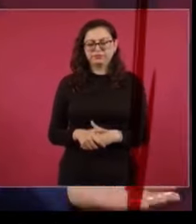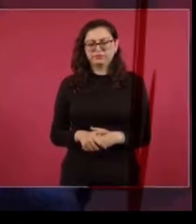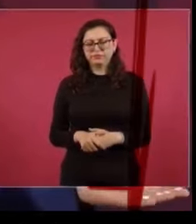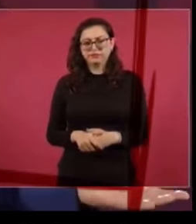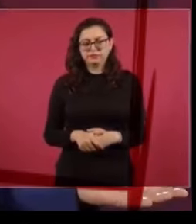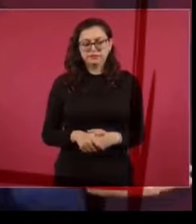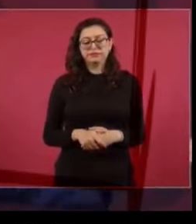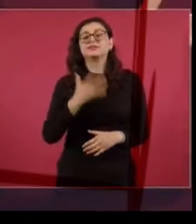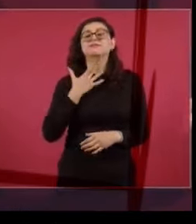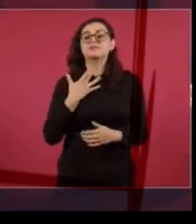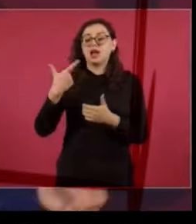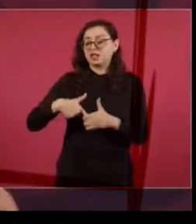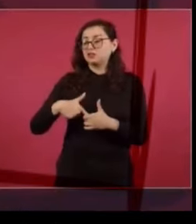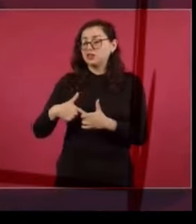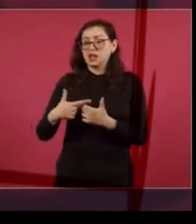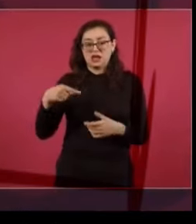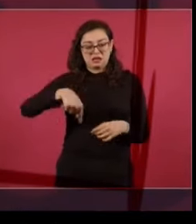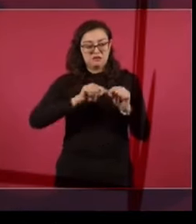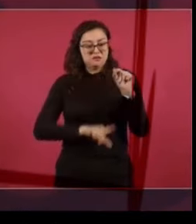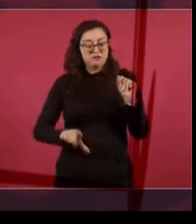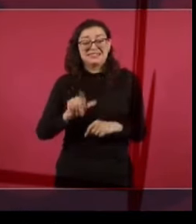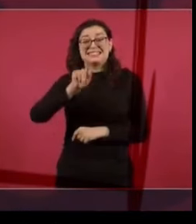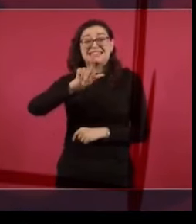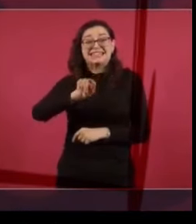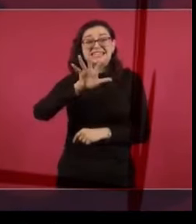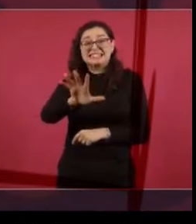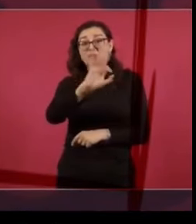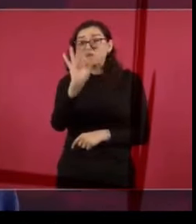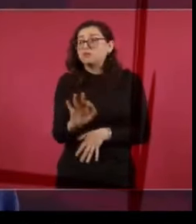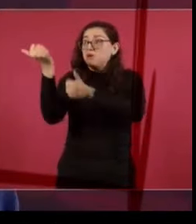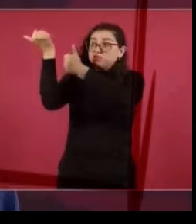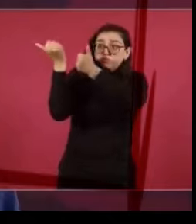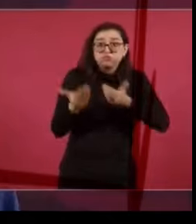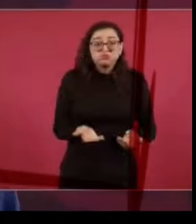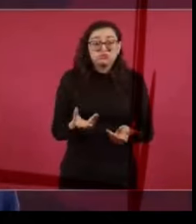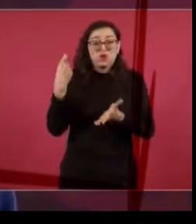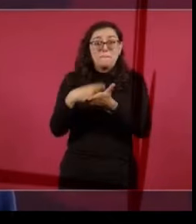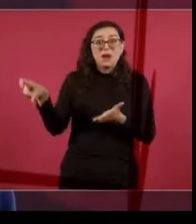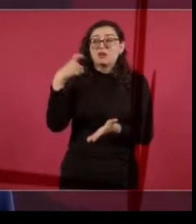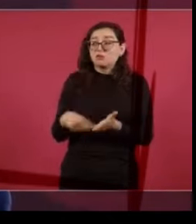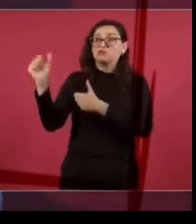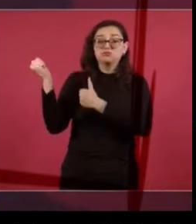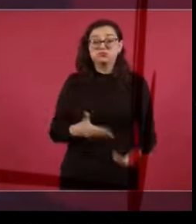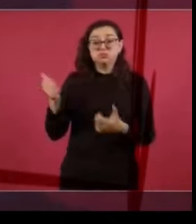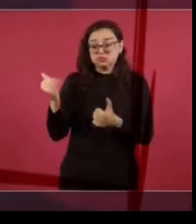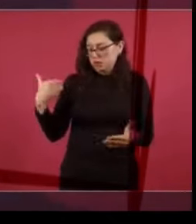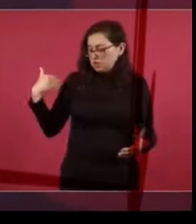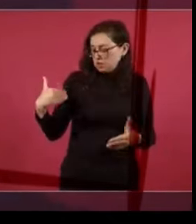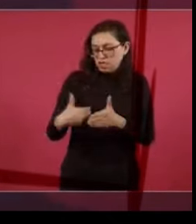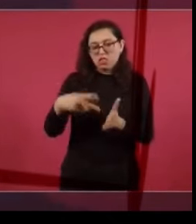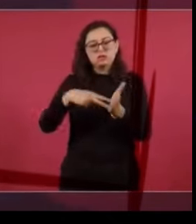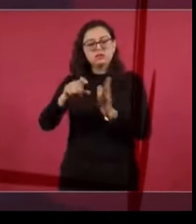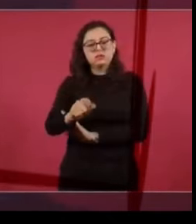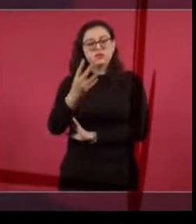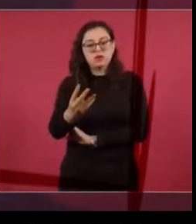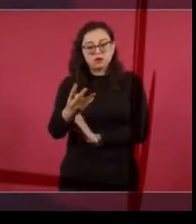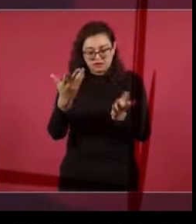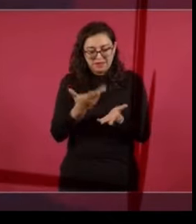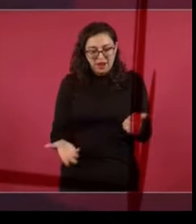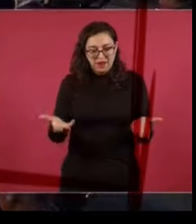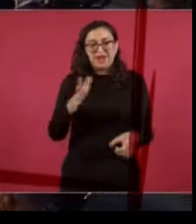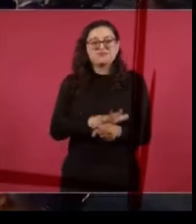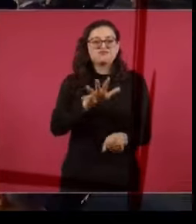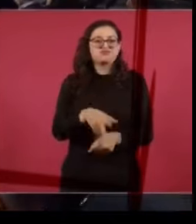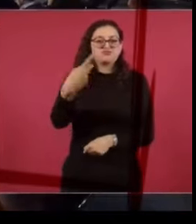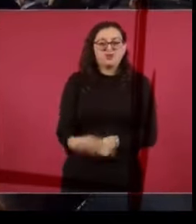de la gasolina que consumíamos la teníamos que comprar en el extranjero y ahora estamos produciendo ya